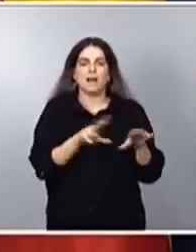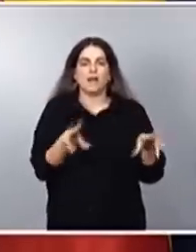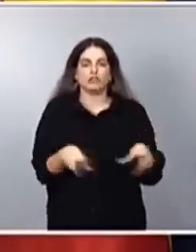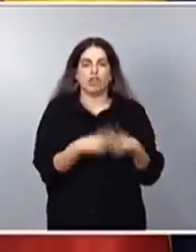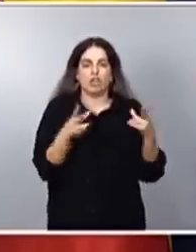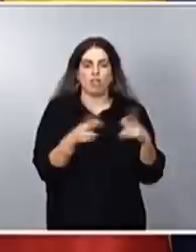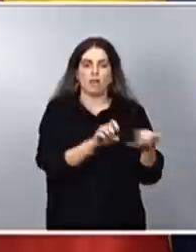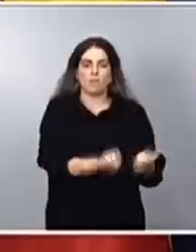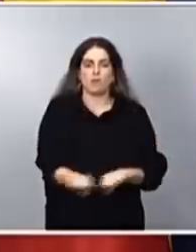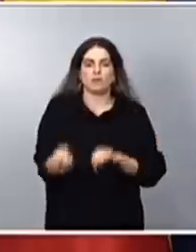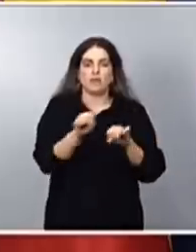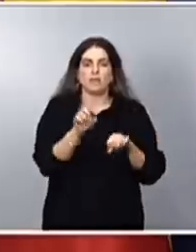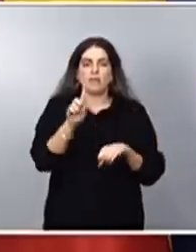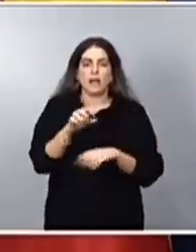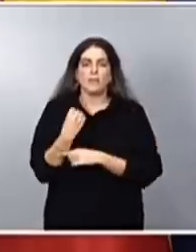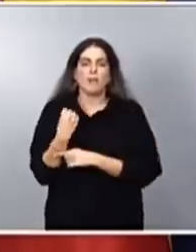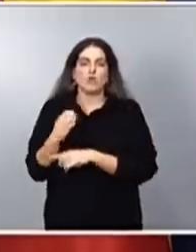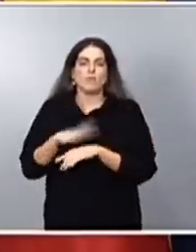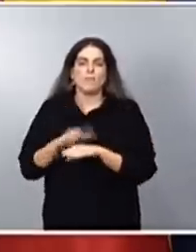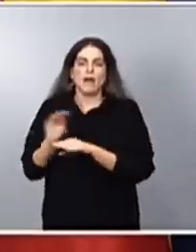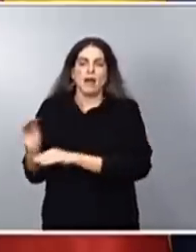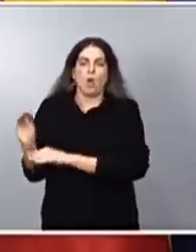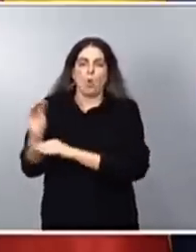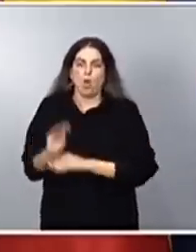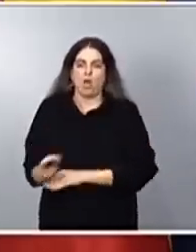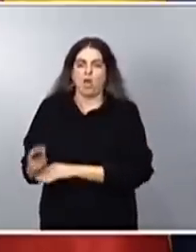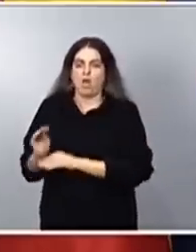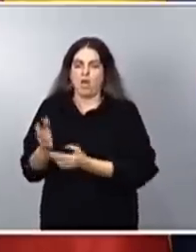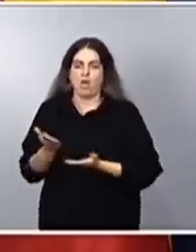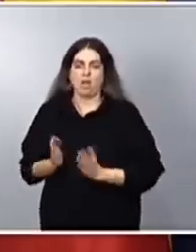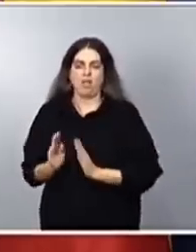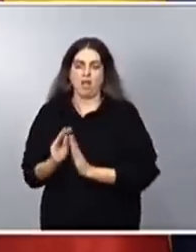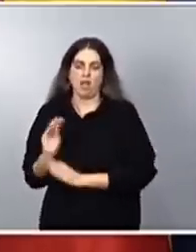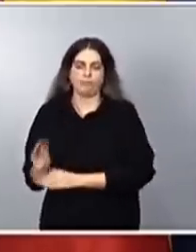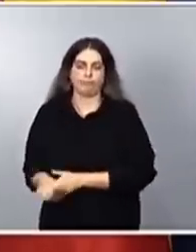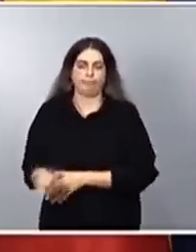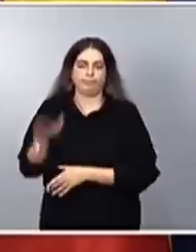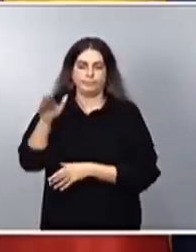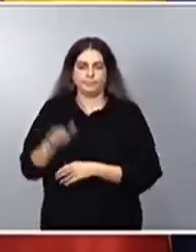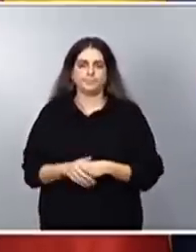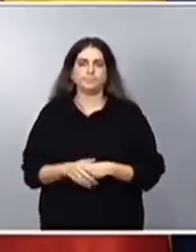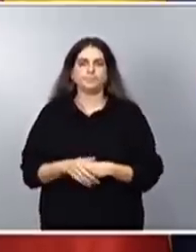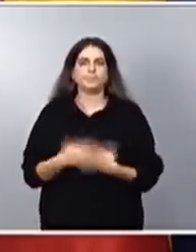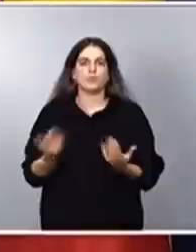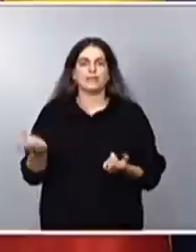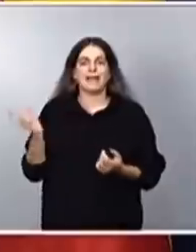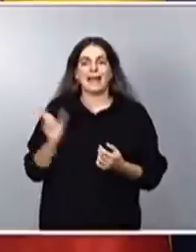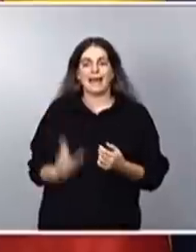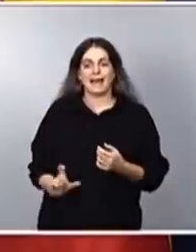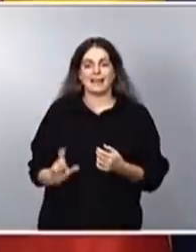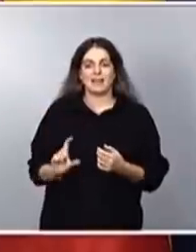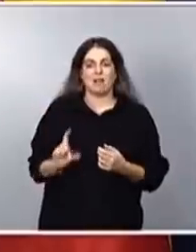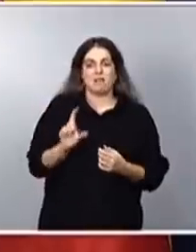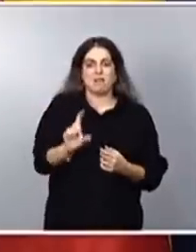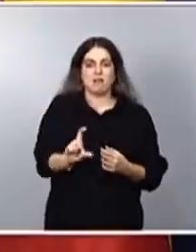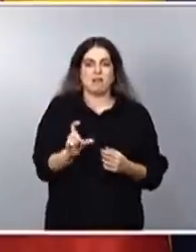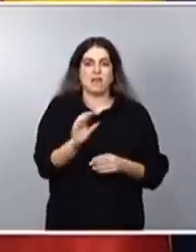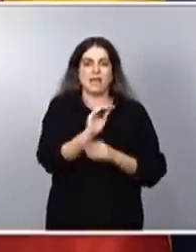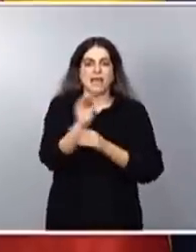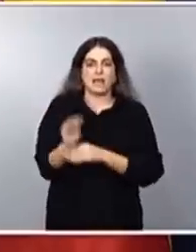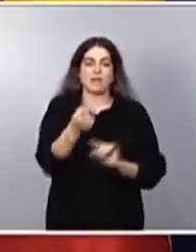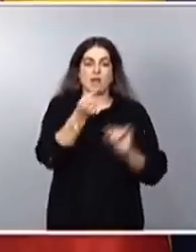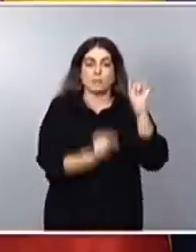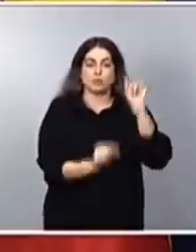crianza, en el que vamos a hacer permanente esa renta que ya incluimos en los presupuestos generales del año